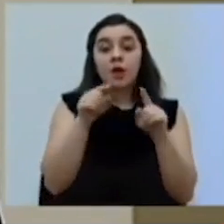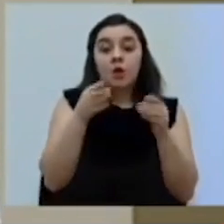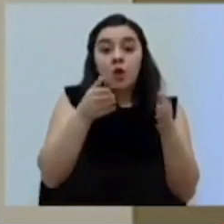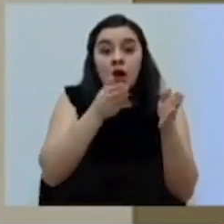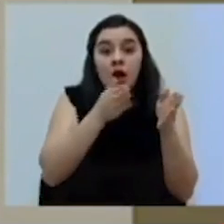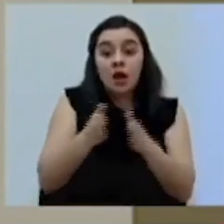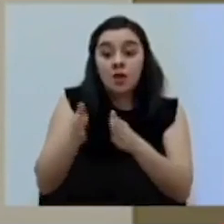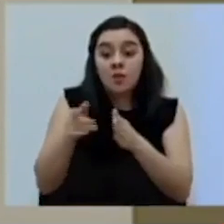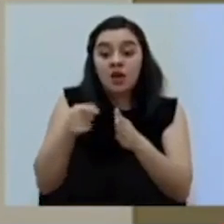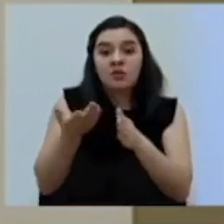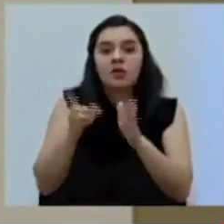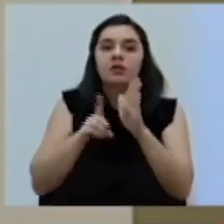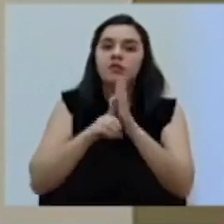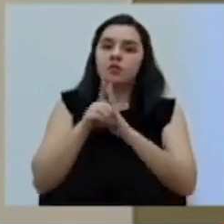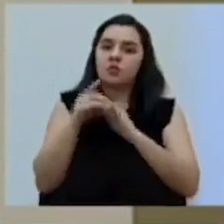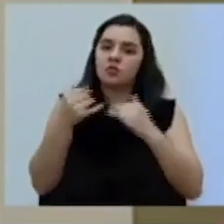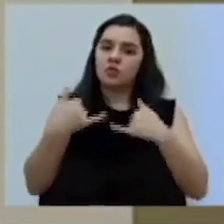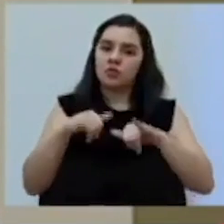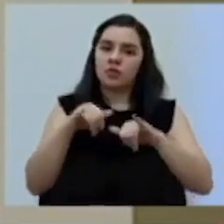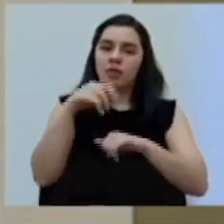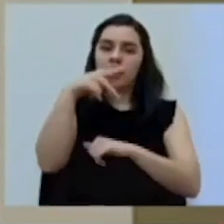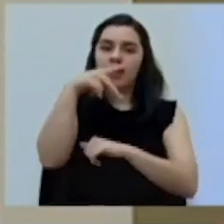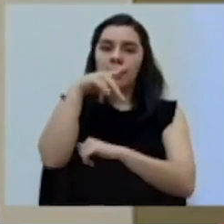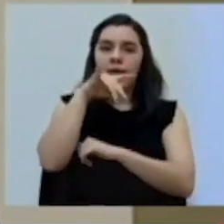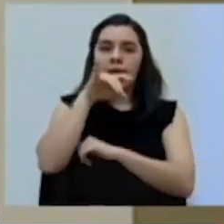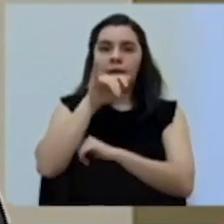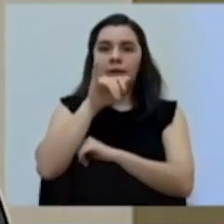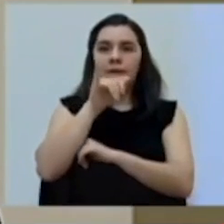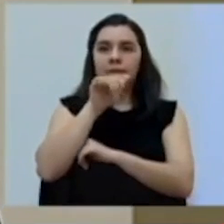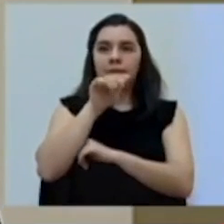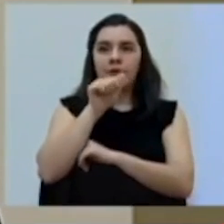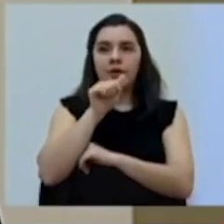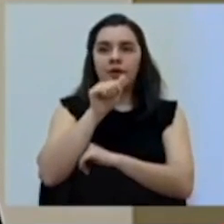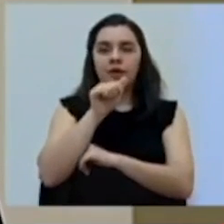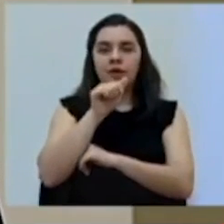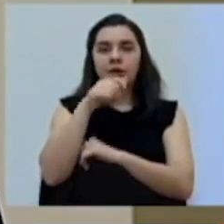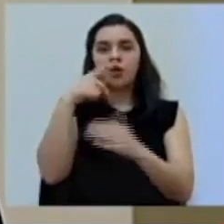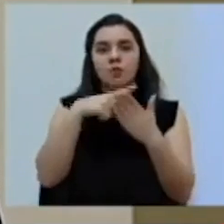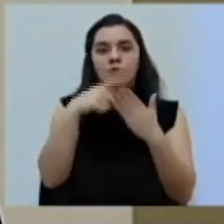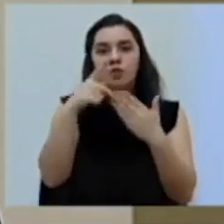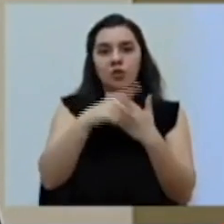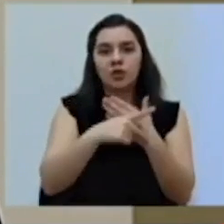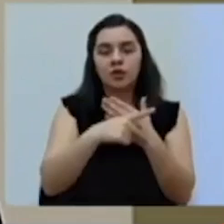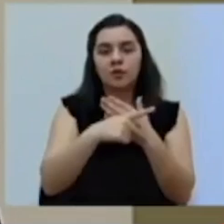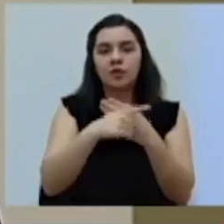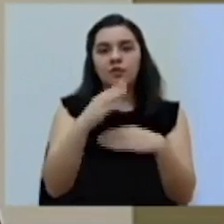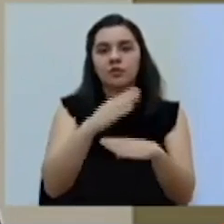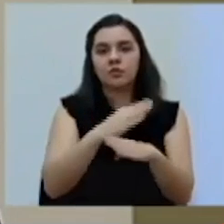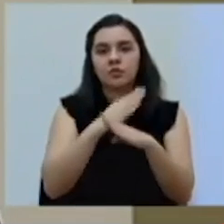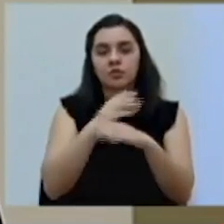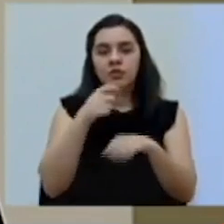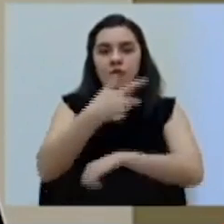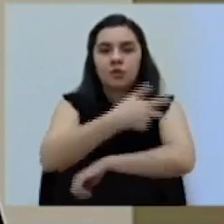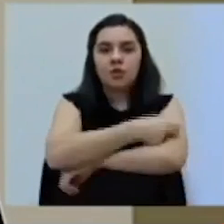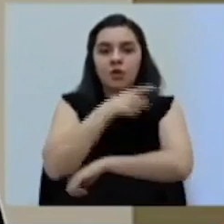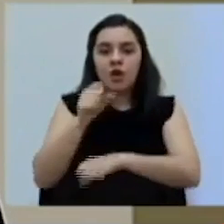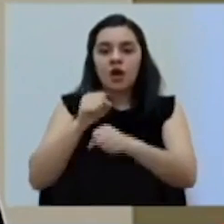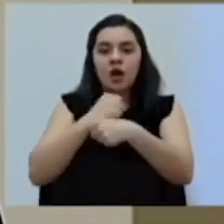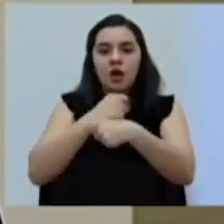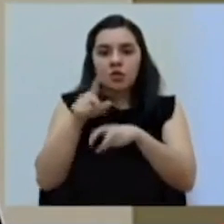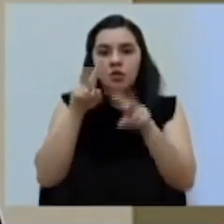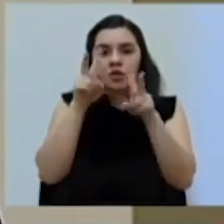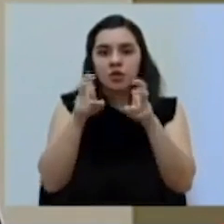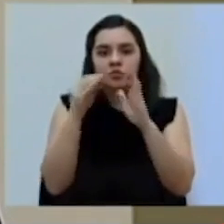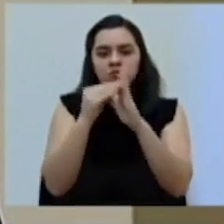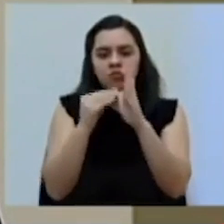este momento en desarrollo. El Pai, el Programa Ampliado de Inmunizaciones con la Comisión de Vacunas, está revisando esos temas en detalle, que